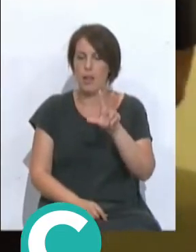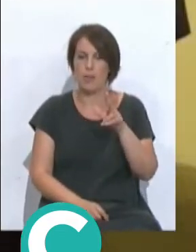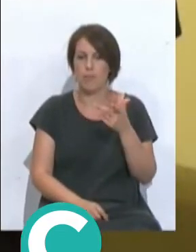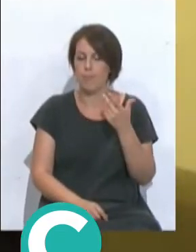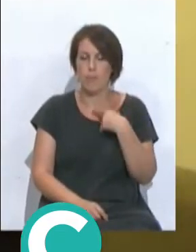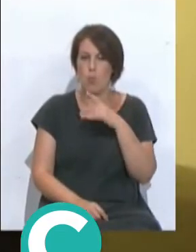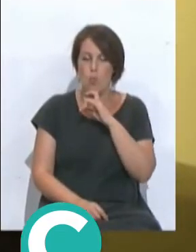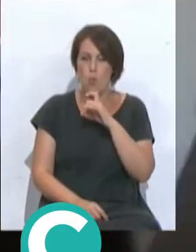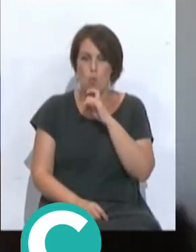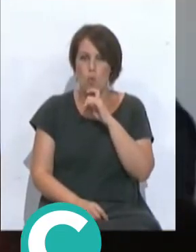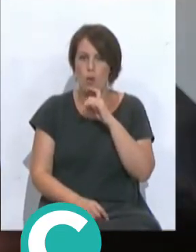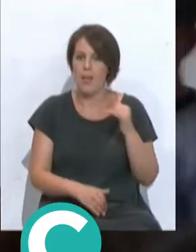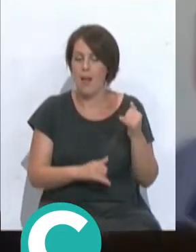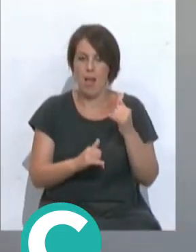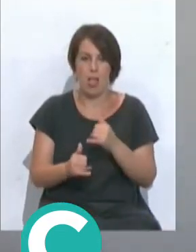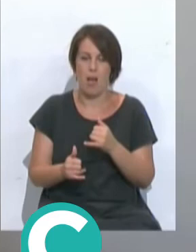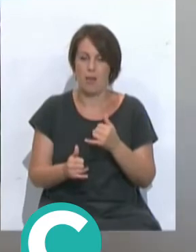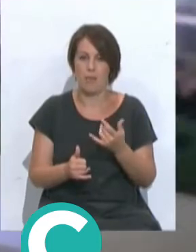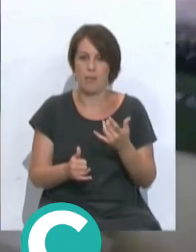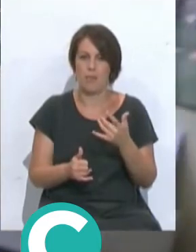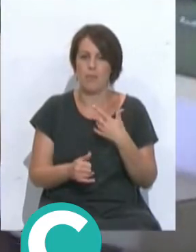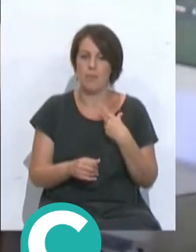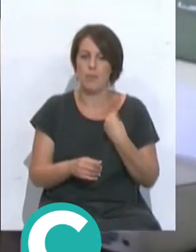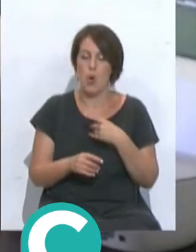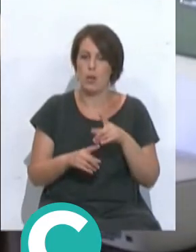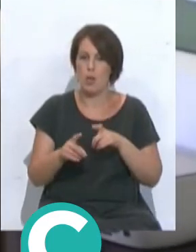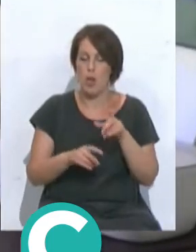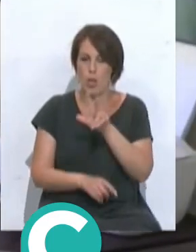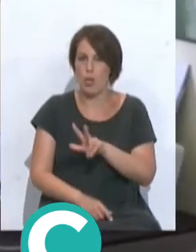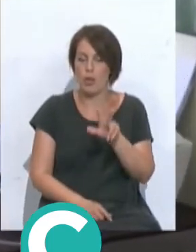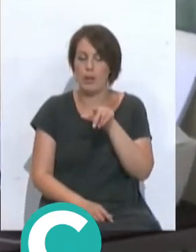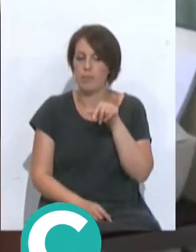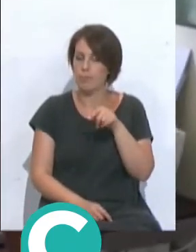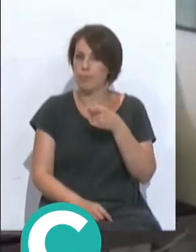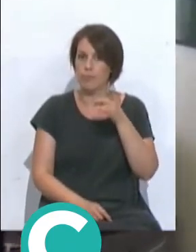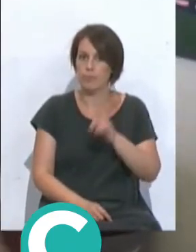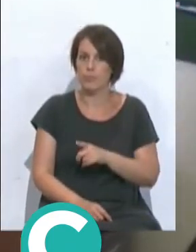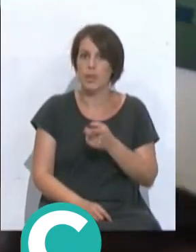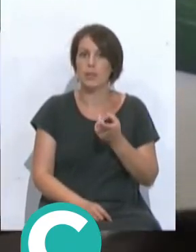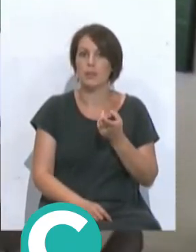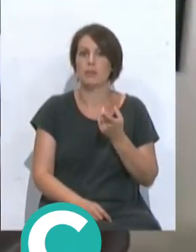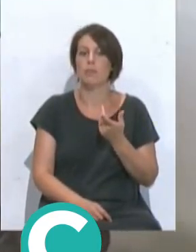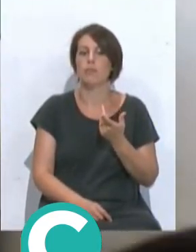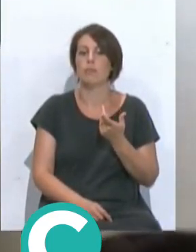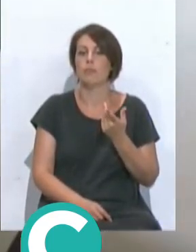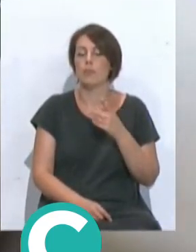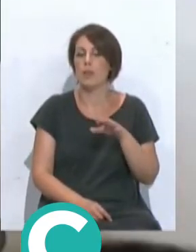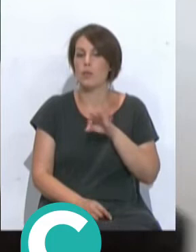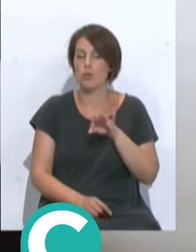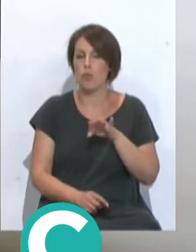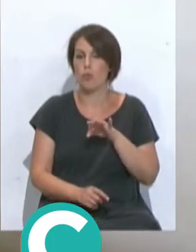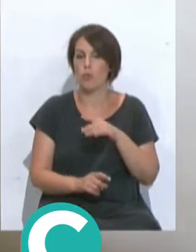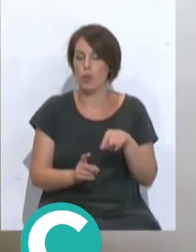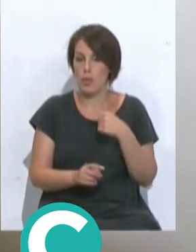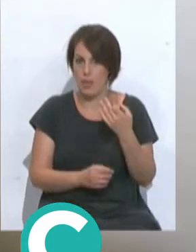¿Cómo se produce esa llegada al convidado nacional que a también te coge además después de tener que tomar otra decisión?